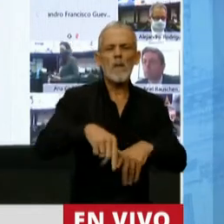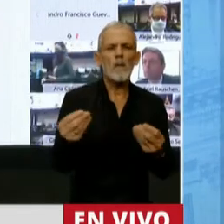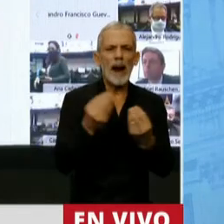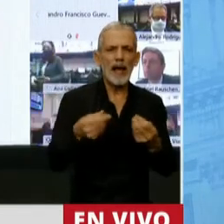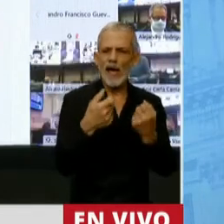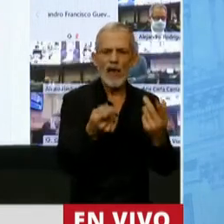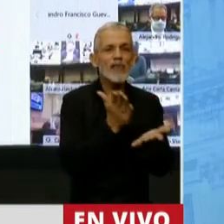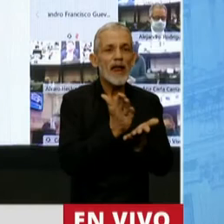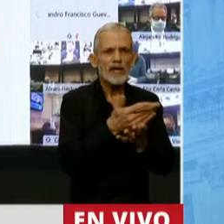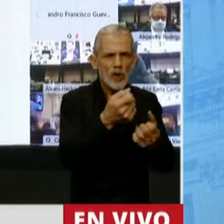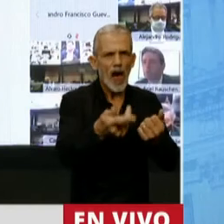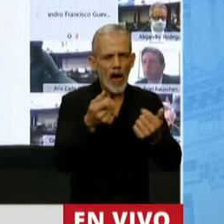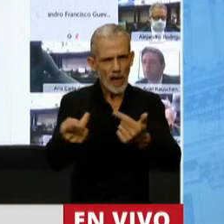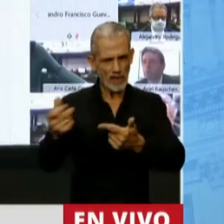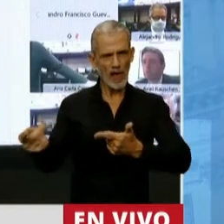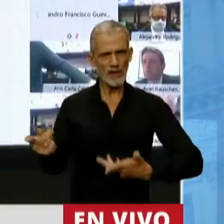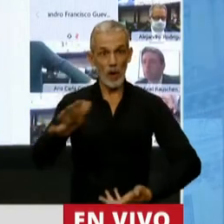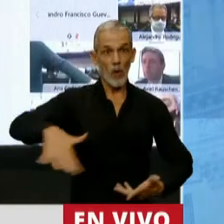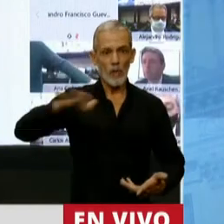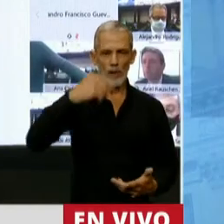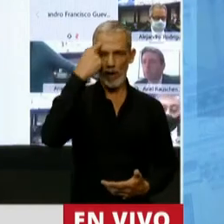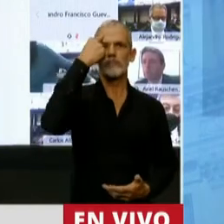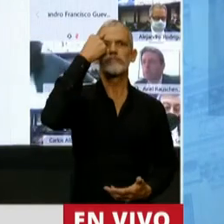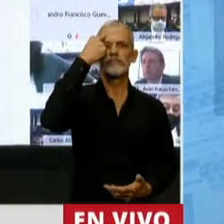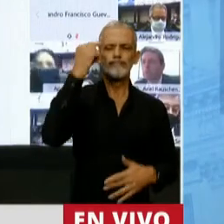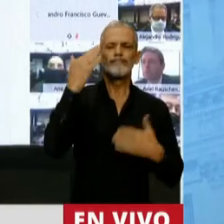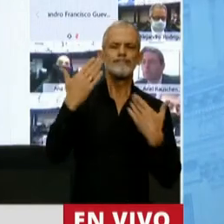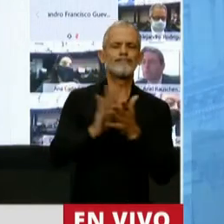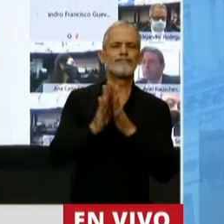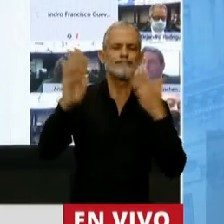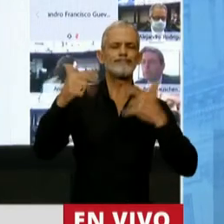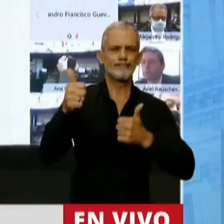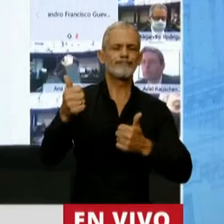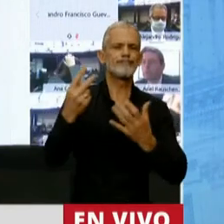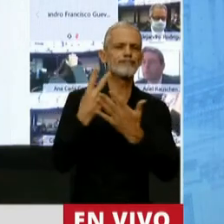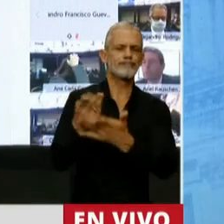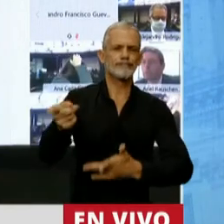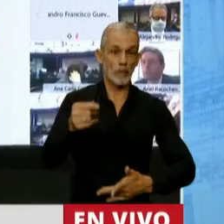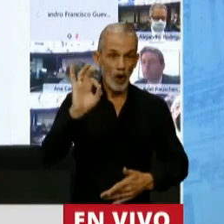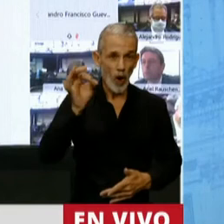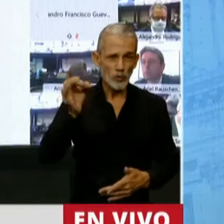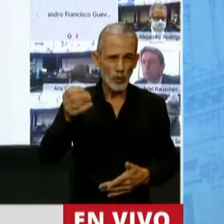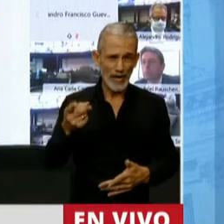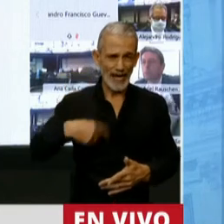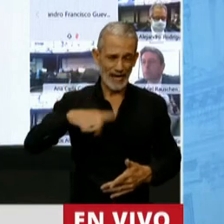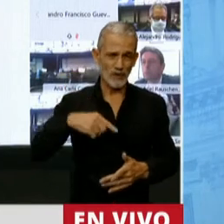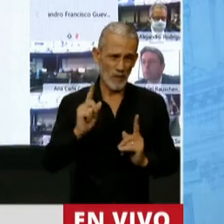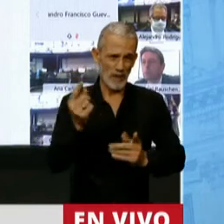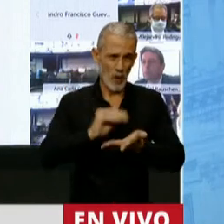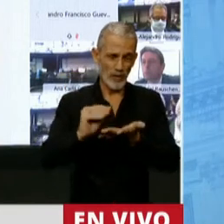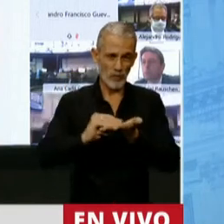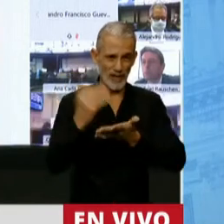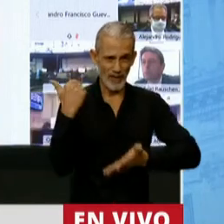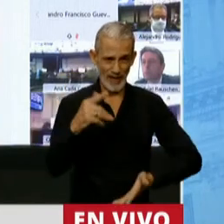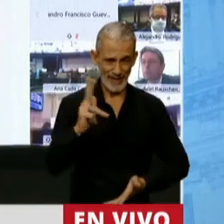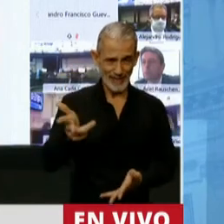y ahí fue cuando un pueblo consciente salió a reconocerlo. Nosotros en octubre, como dijo el diputado